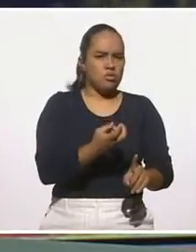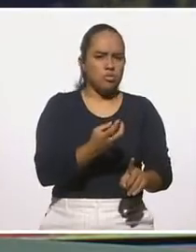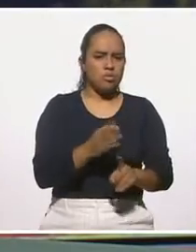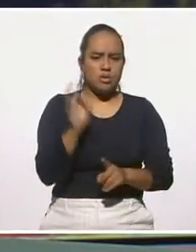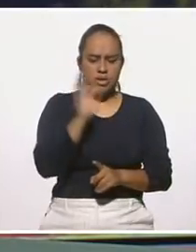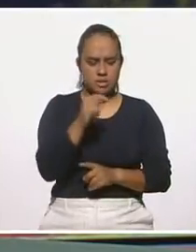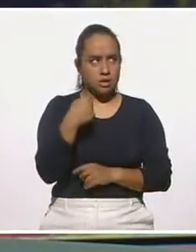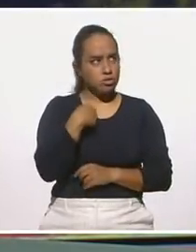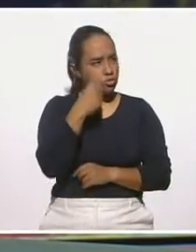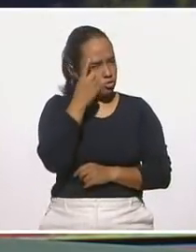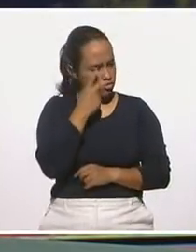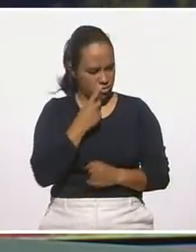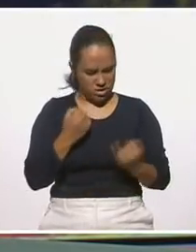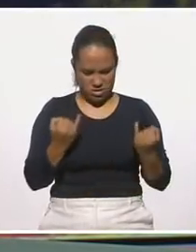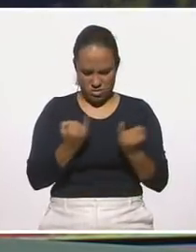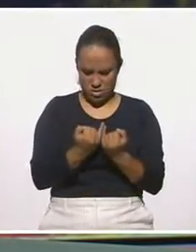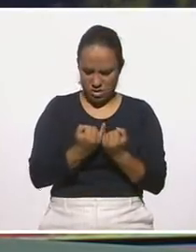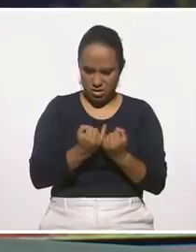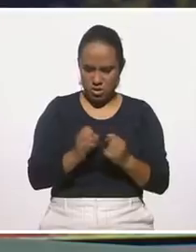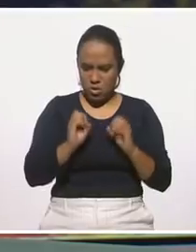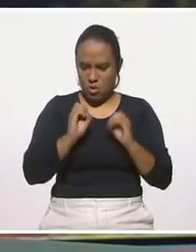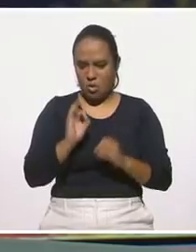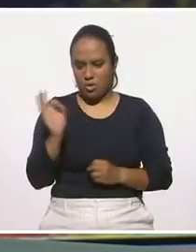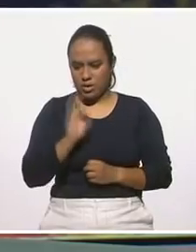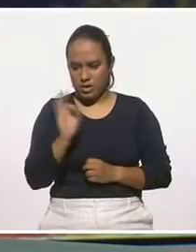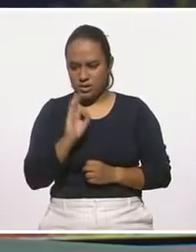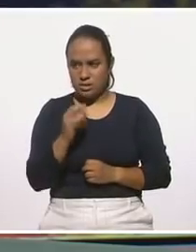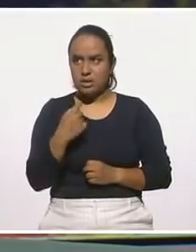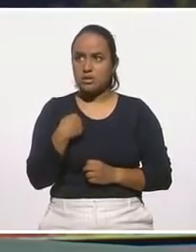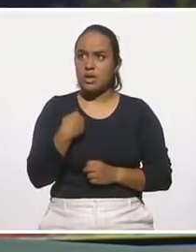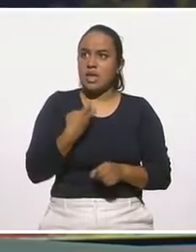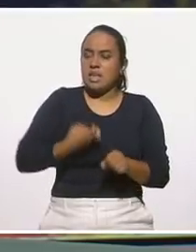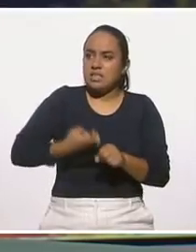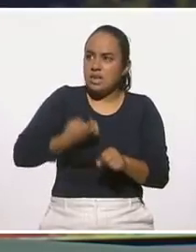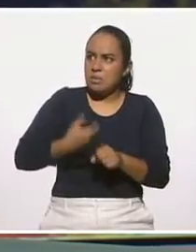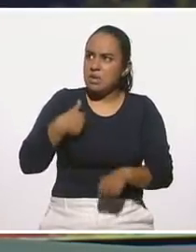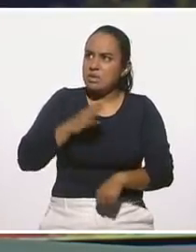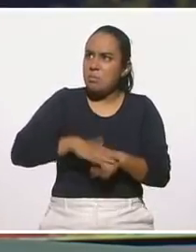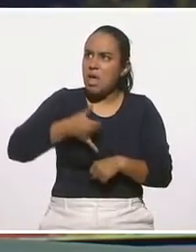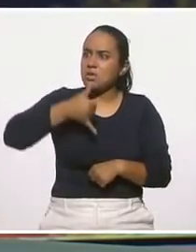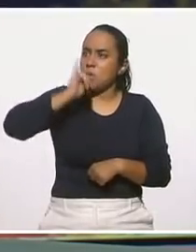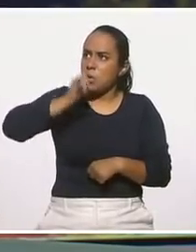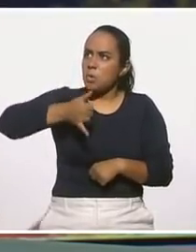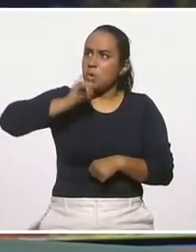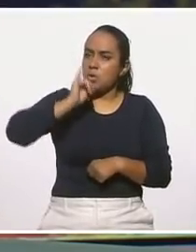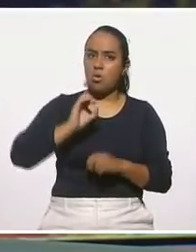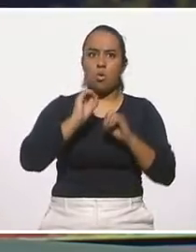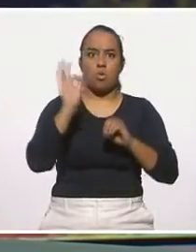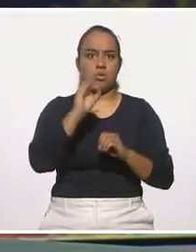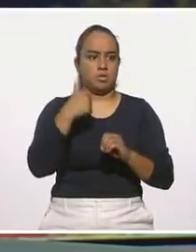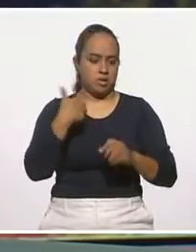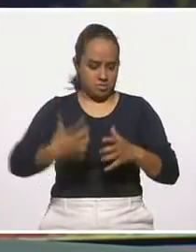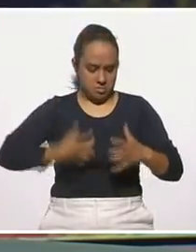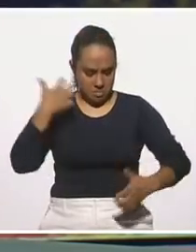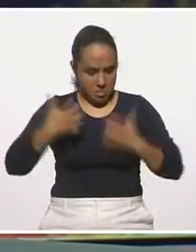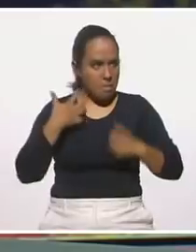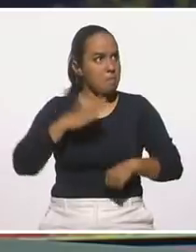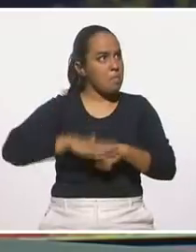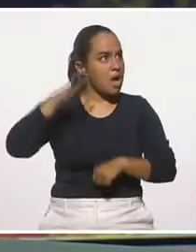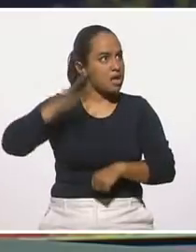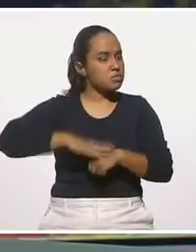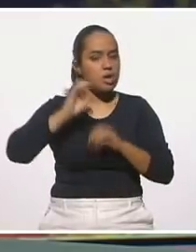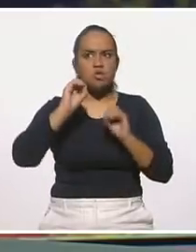sigo durmiendo igual, si estoy tomando una o dos cervezas más de las que tomaba, si me estoy enojando más o menos, porque